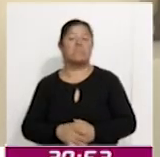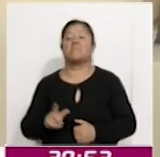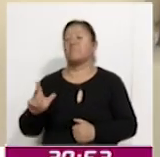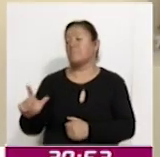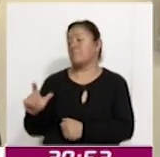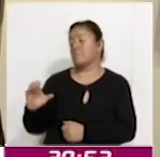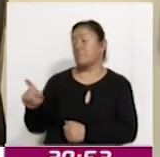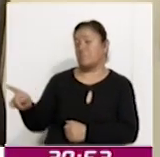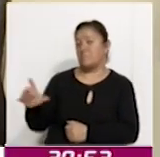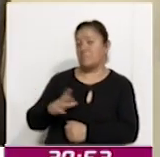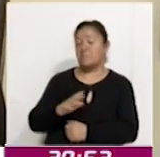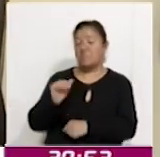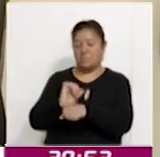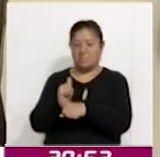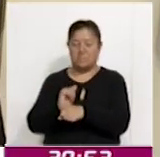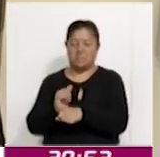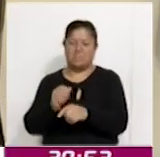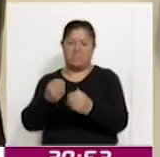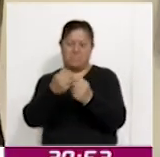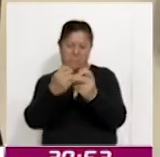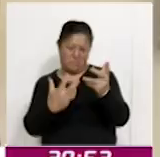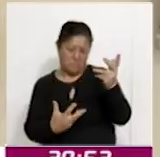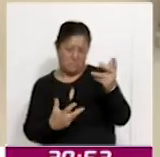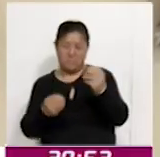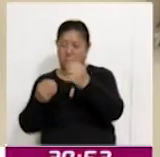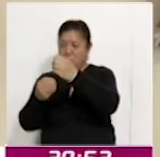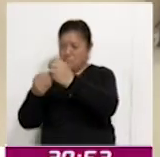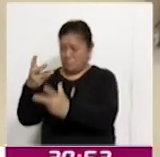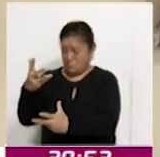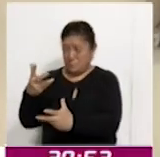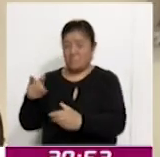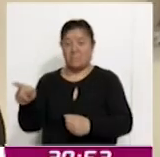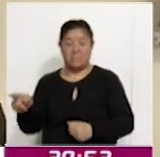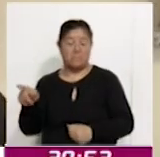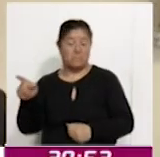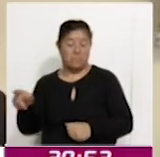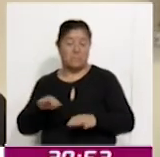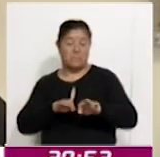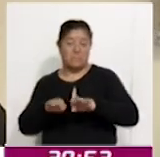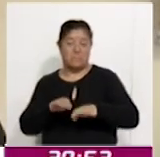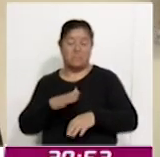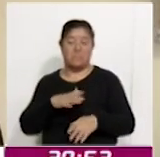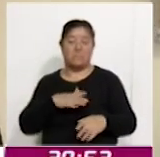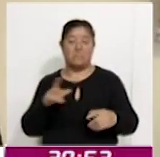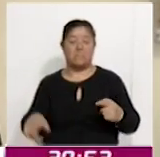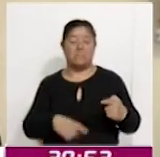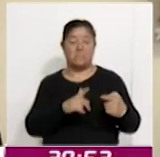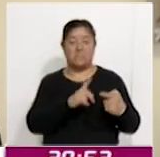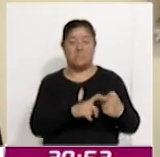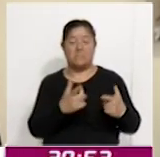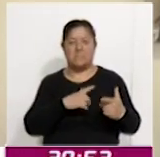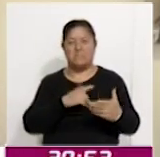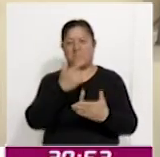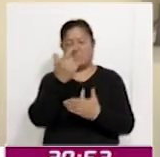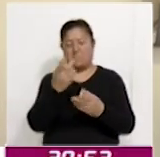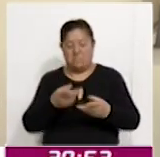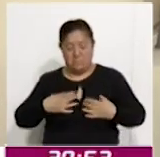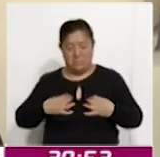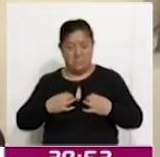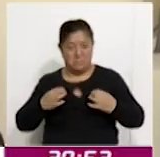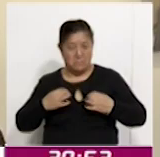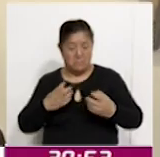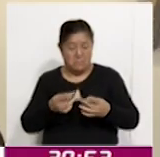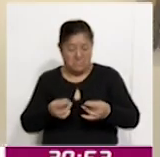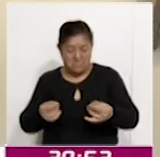una artista multifacética y multidisciplinaria que expuso y que su obra no solo abarca lo textil, sino lo grabado, la